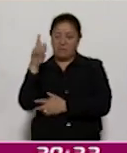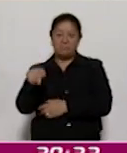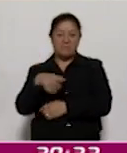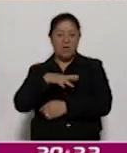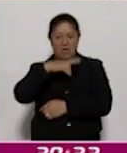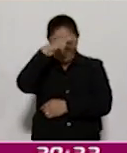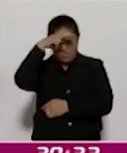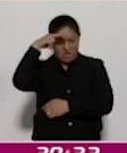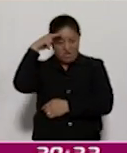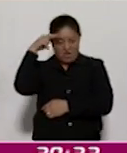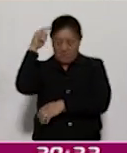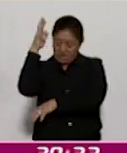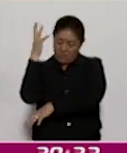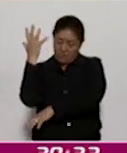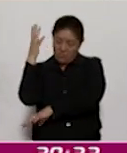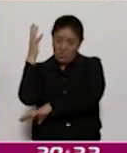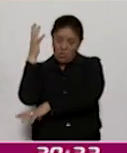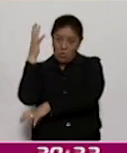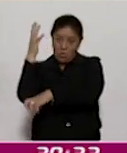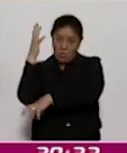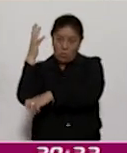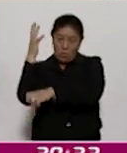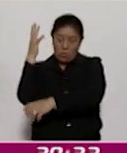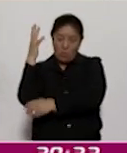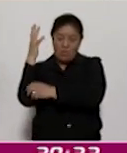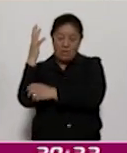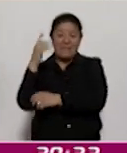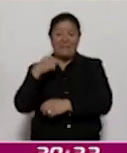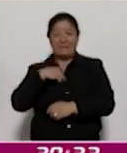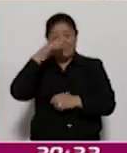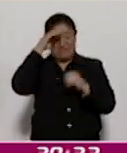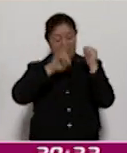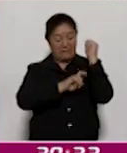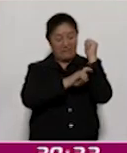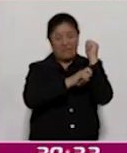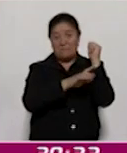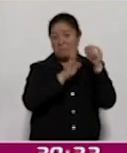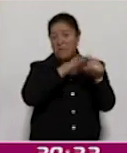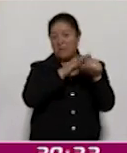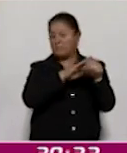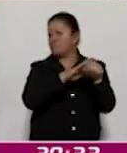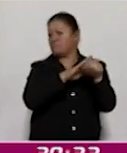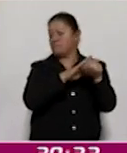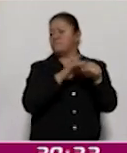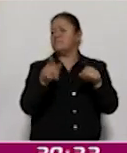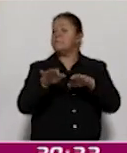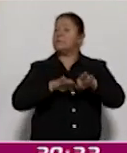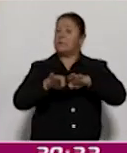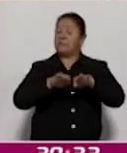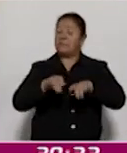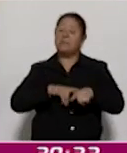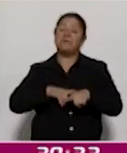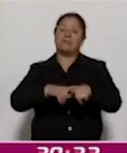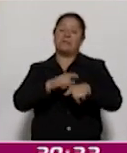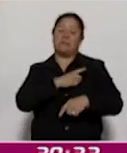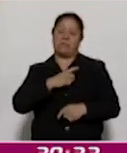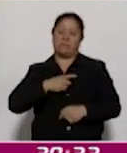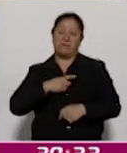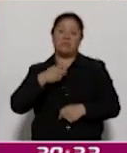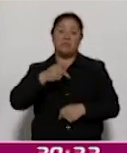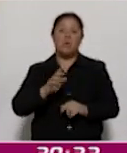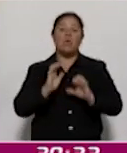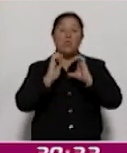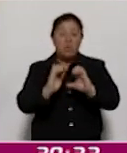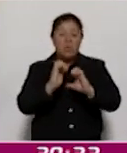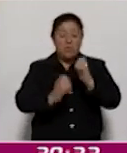suficiente, se defendieran y no tuvimos el repunte esperado. Hay que seguir trabajando, no bajar la guardia, pero las acciones de prevención de incendios,